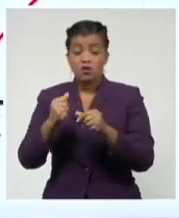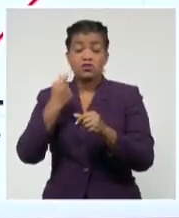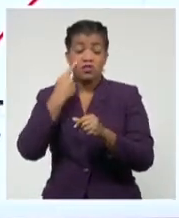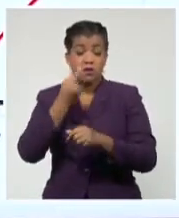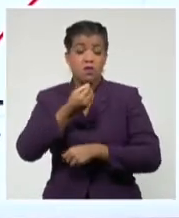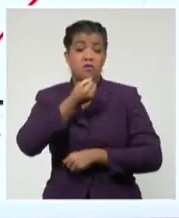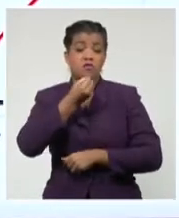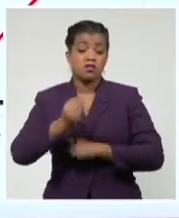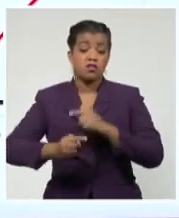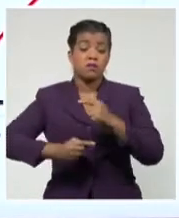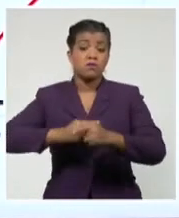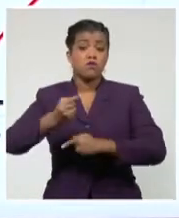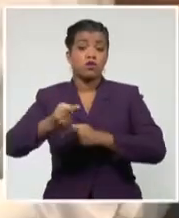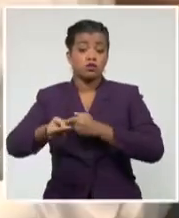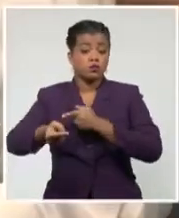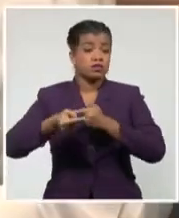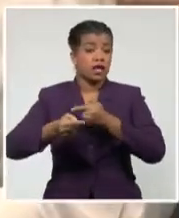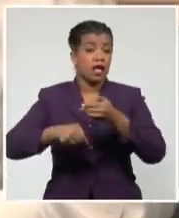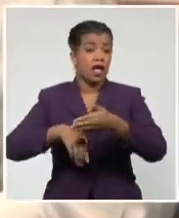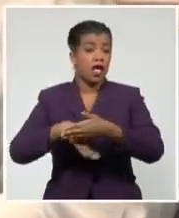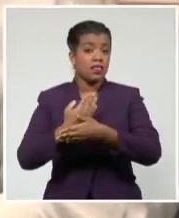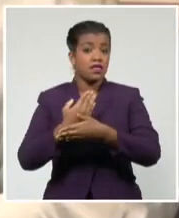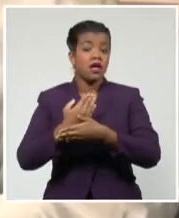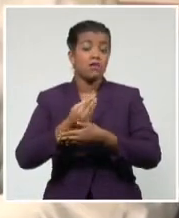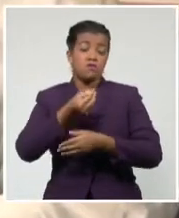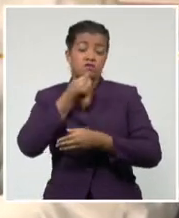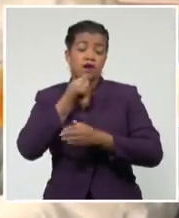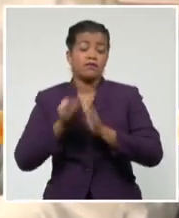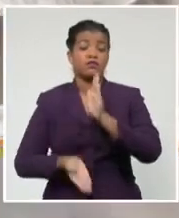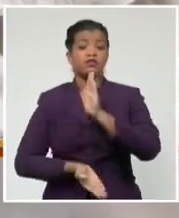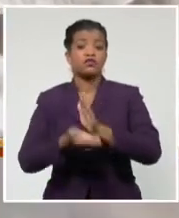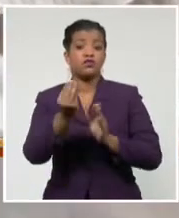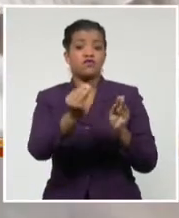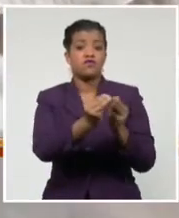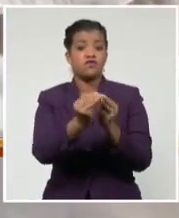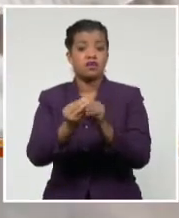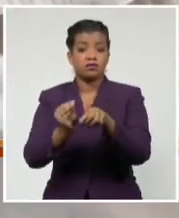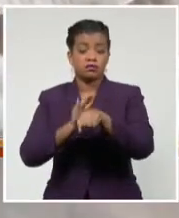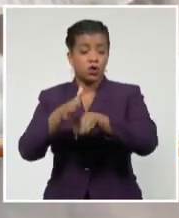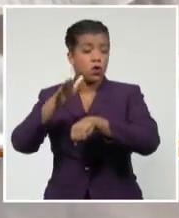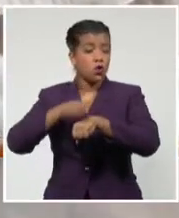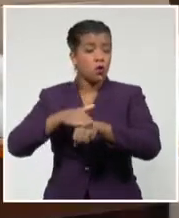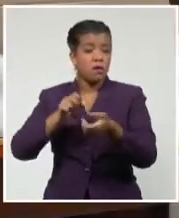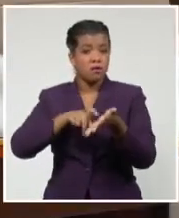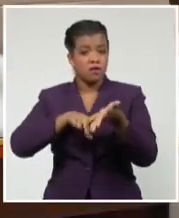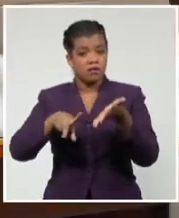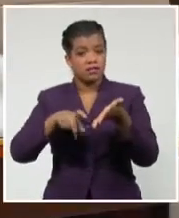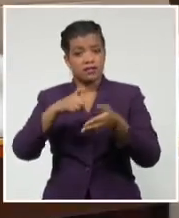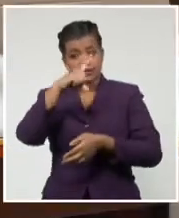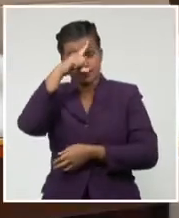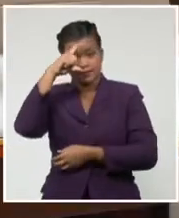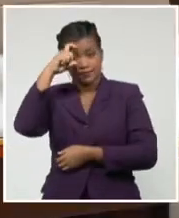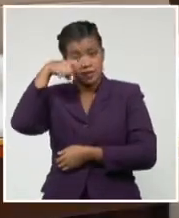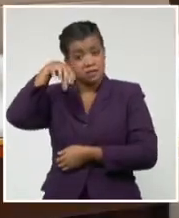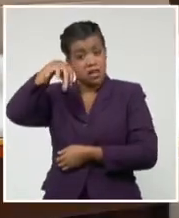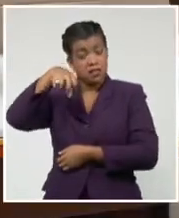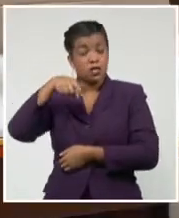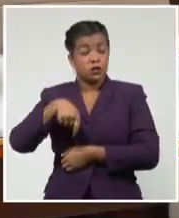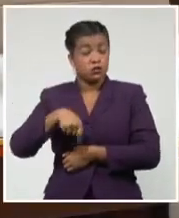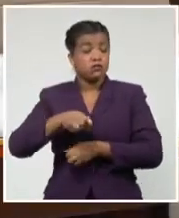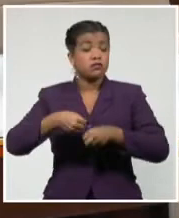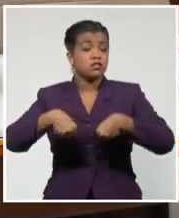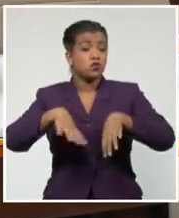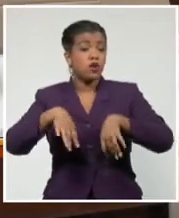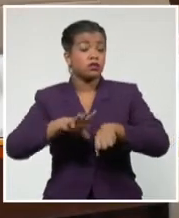en los próximos días debido a la actual situación epidemiológica en Santispíritus y Pinal de Río. Pinal de Río tiene una situación también